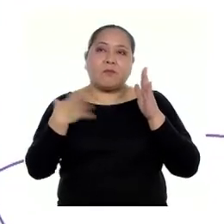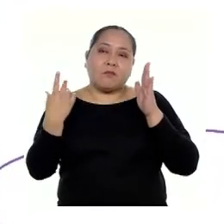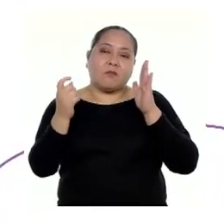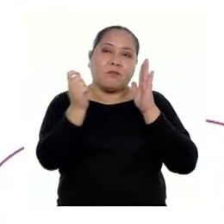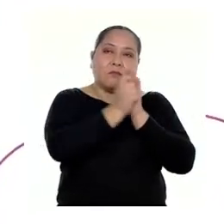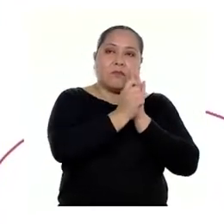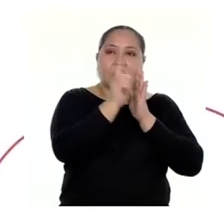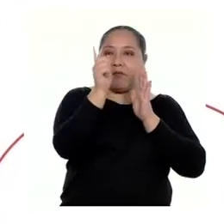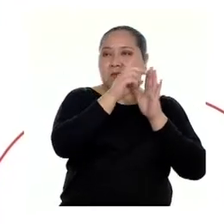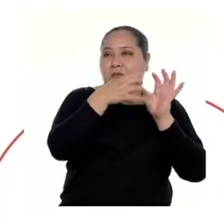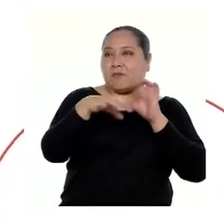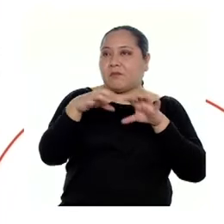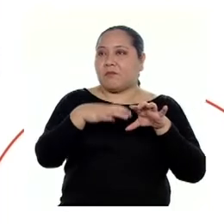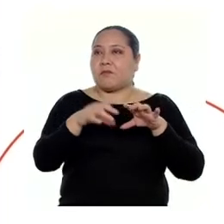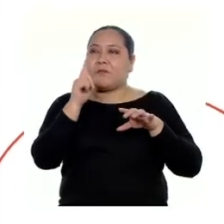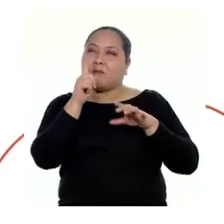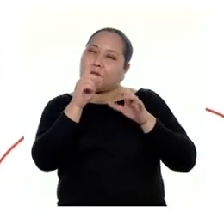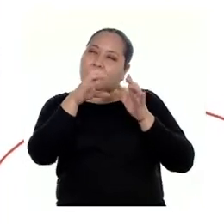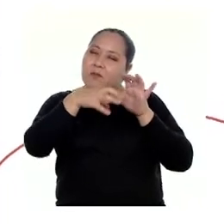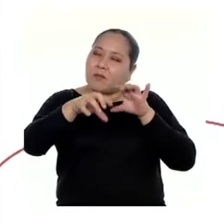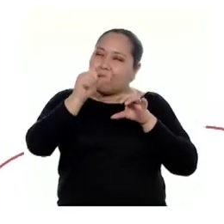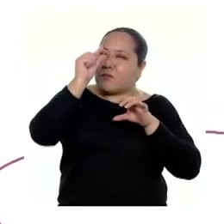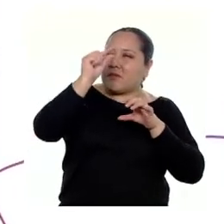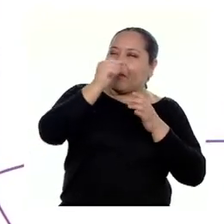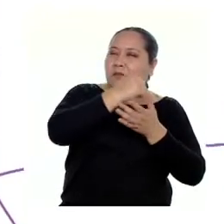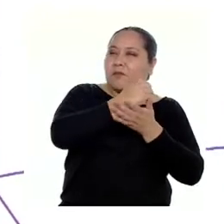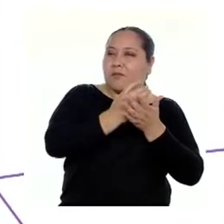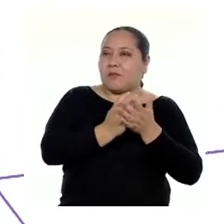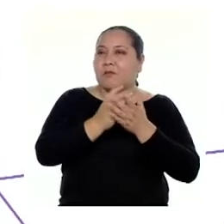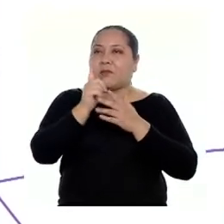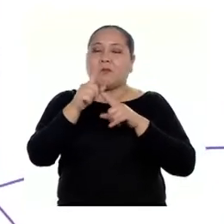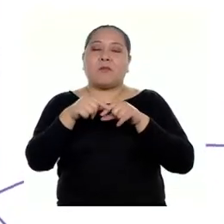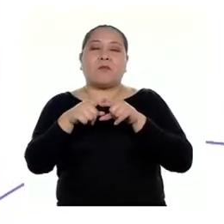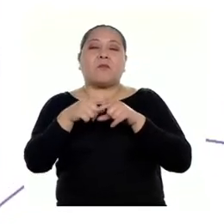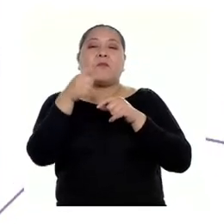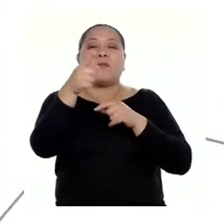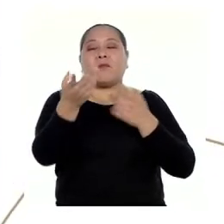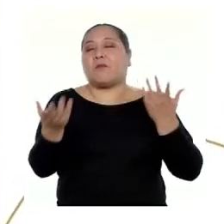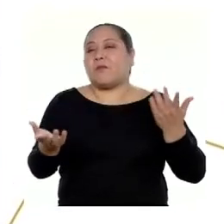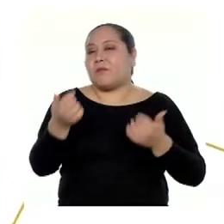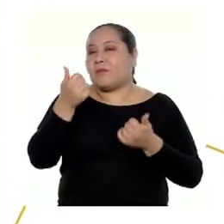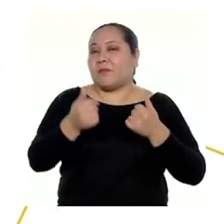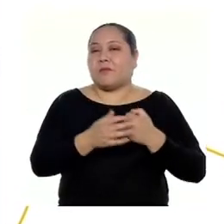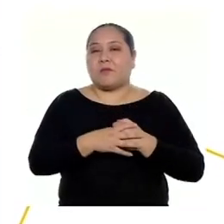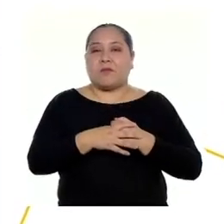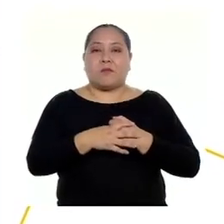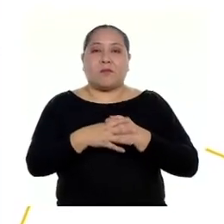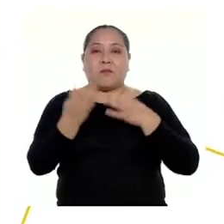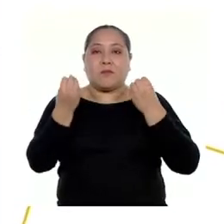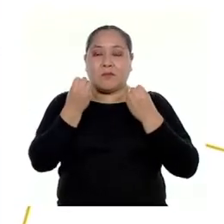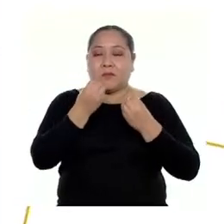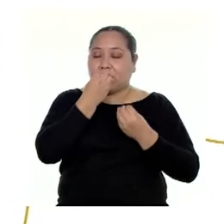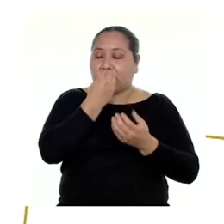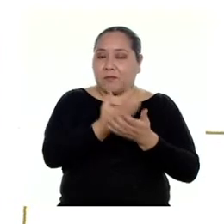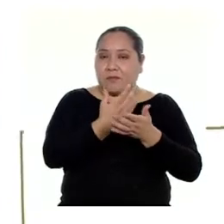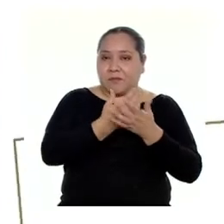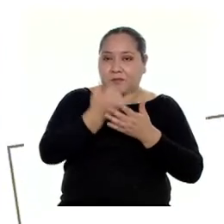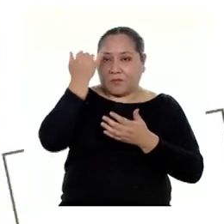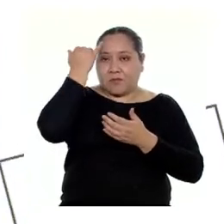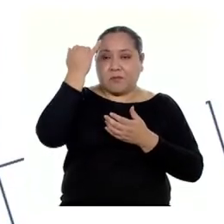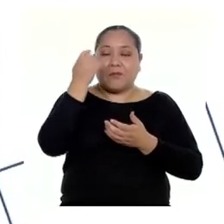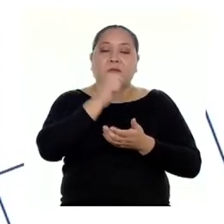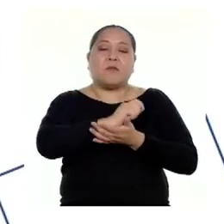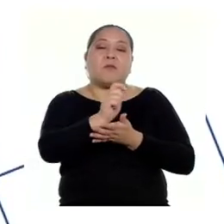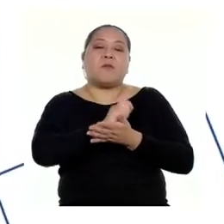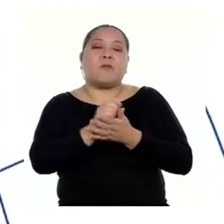marcar no lo hice o lo hice parcialmente, dependiendo del caso. Además, sería muy buena idea escribir